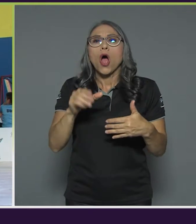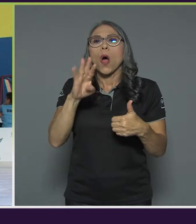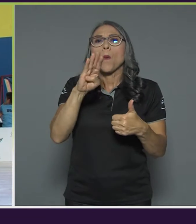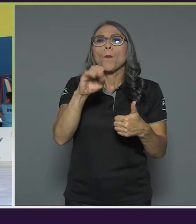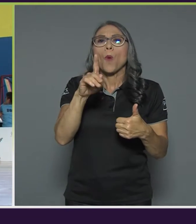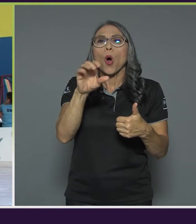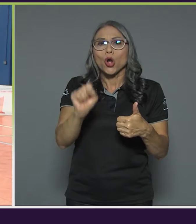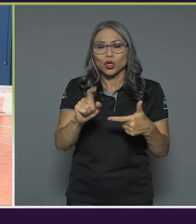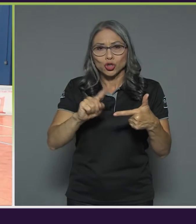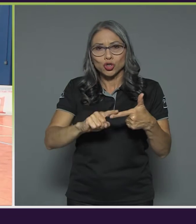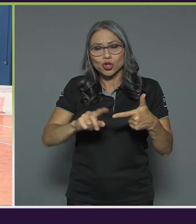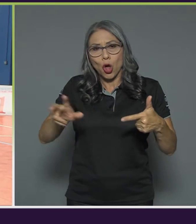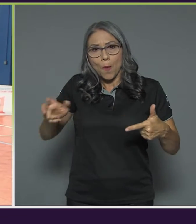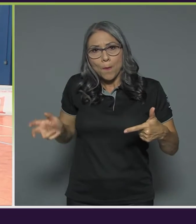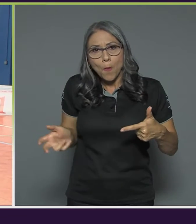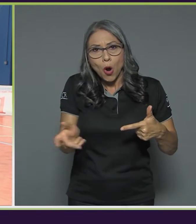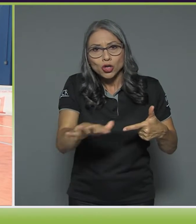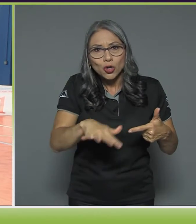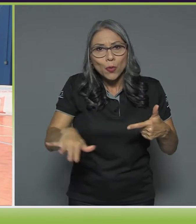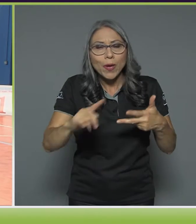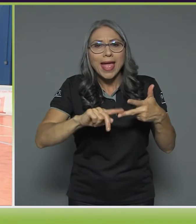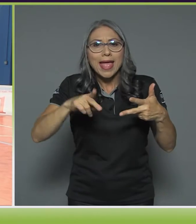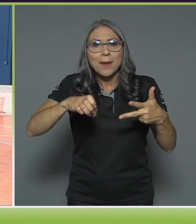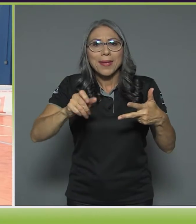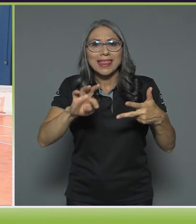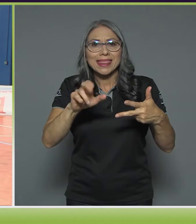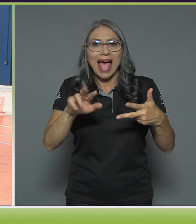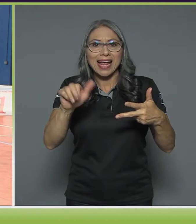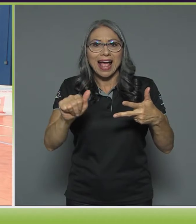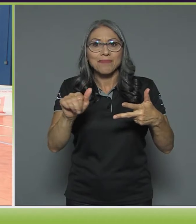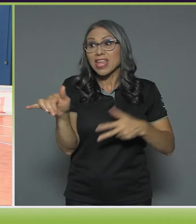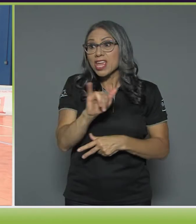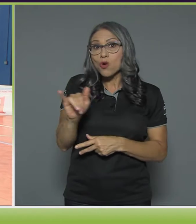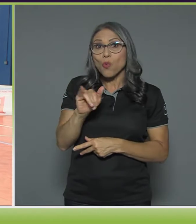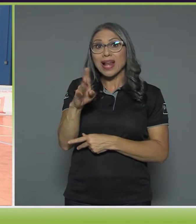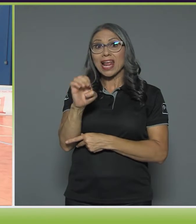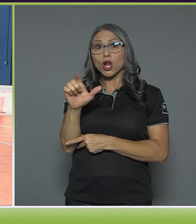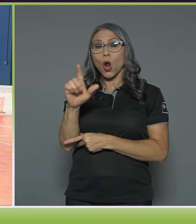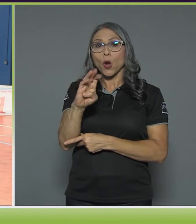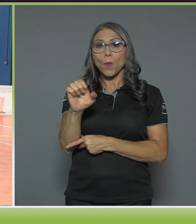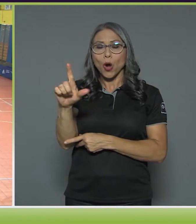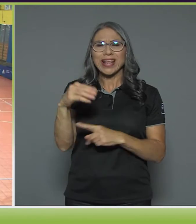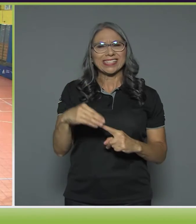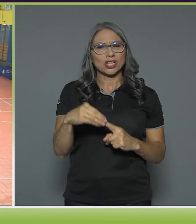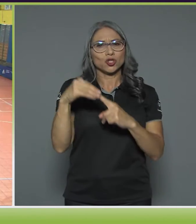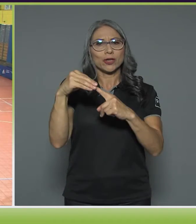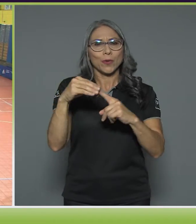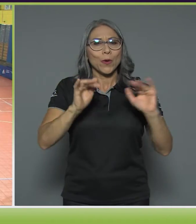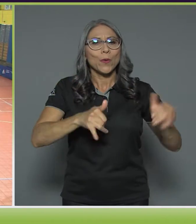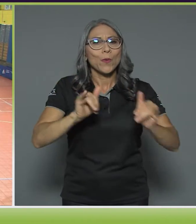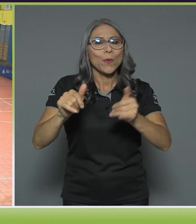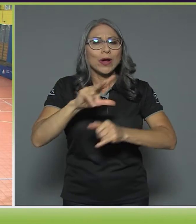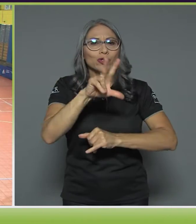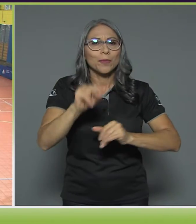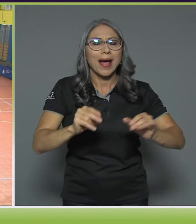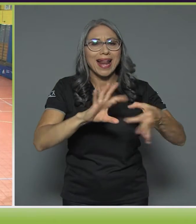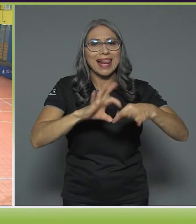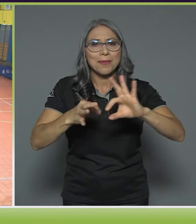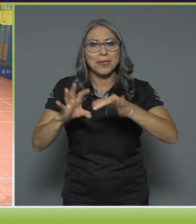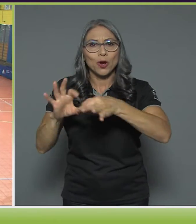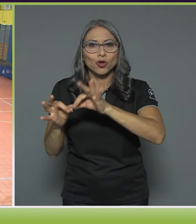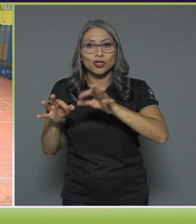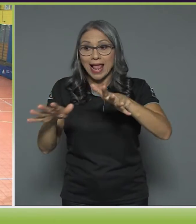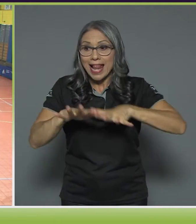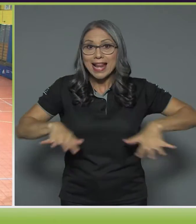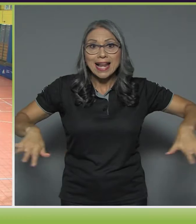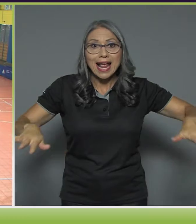sobre hierba y la petanca, y al igual que el golbol, son exclusivos de los Juegos Paralímpicos. El campo de juego